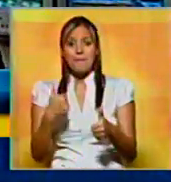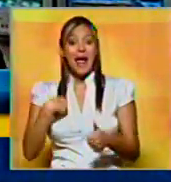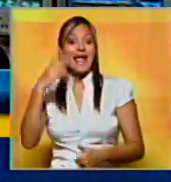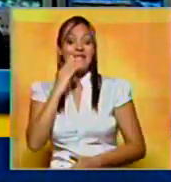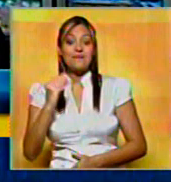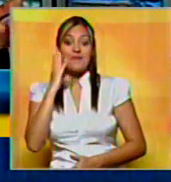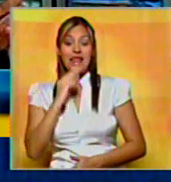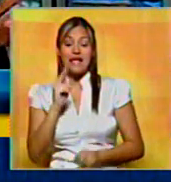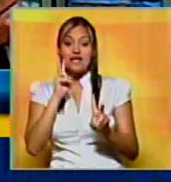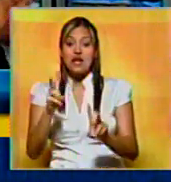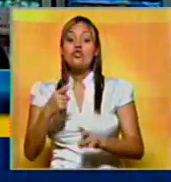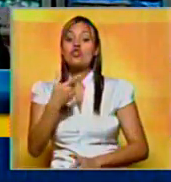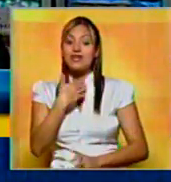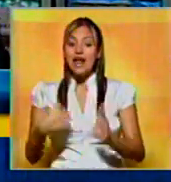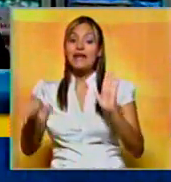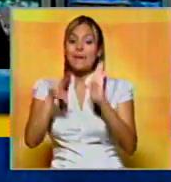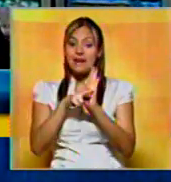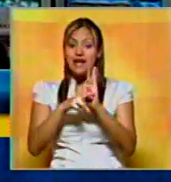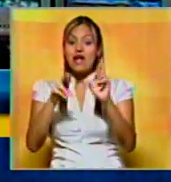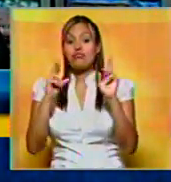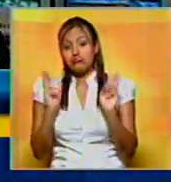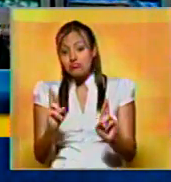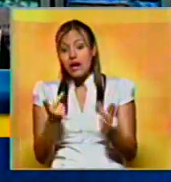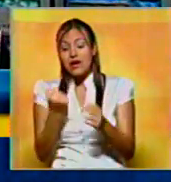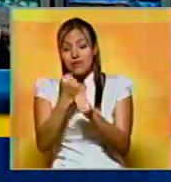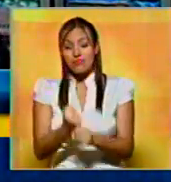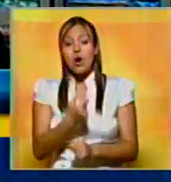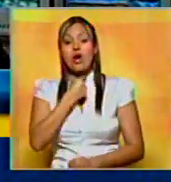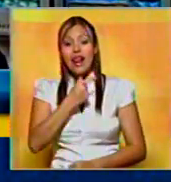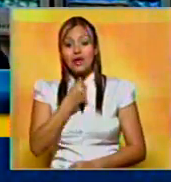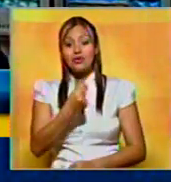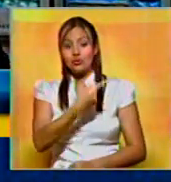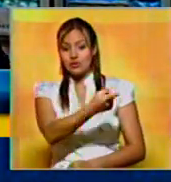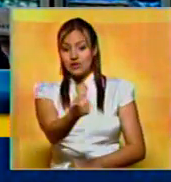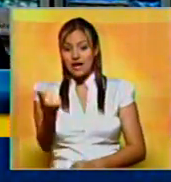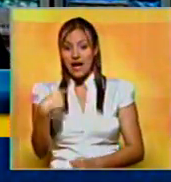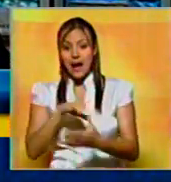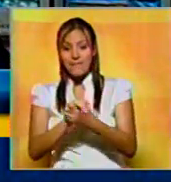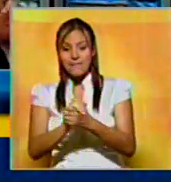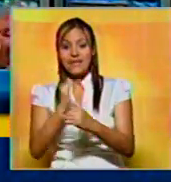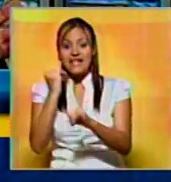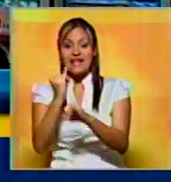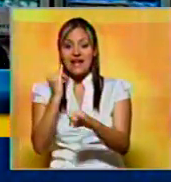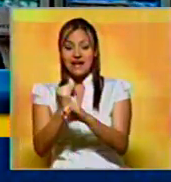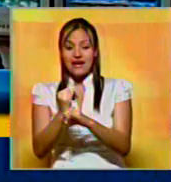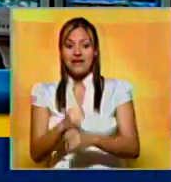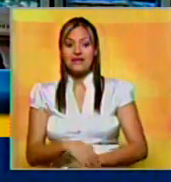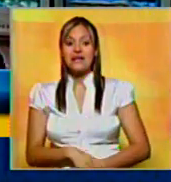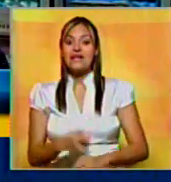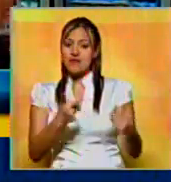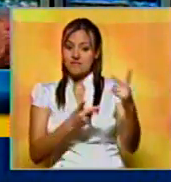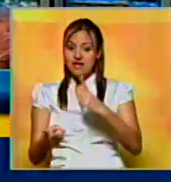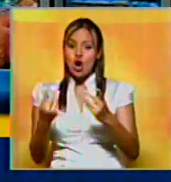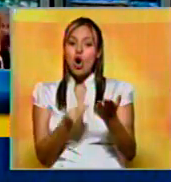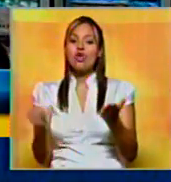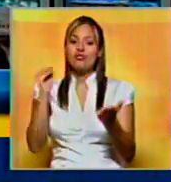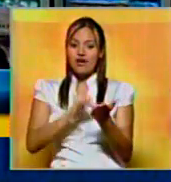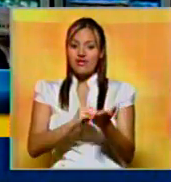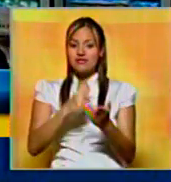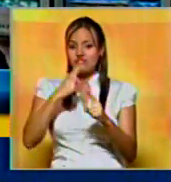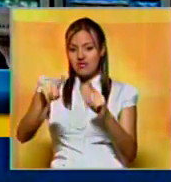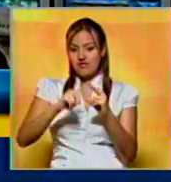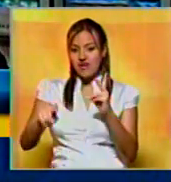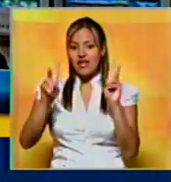experiencia que me gustaría repetirle y por supuesto espero que los compañeros de la página web de Noticiero nos inviten para abordar otra